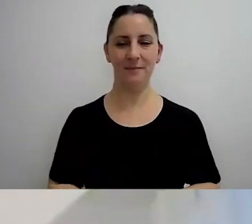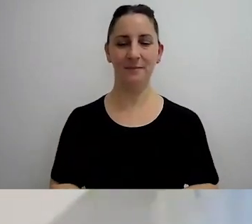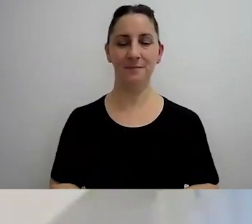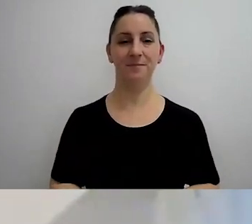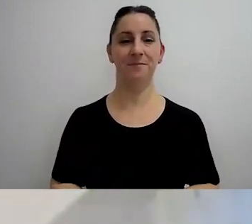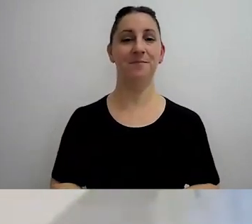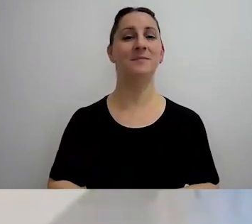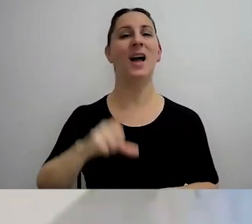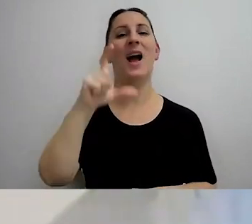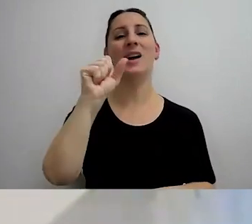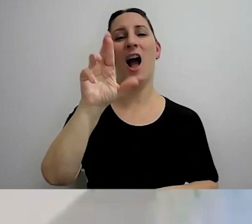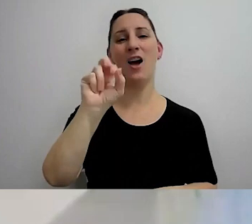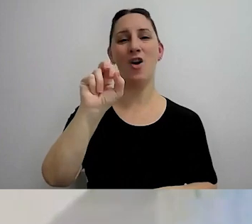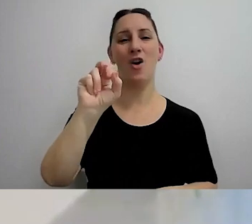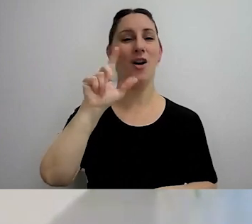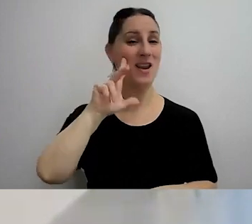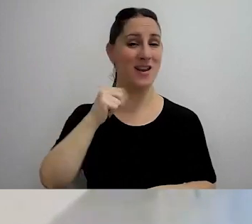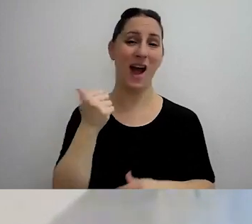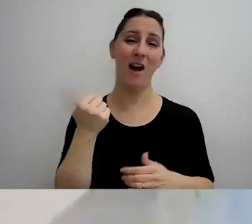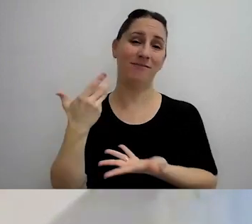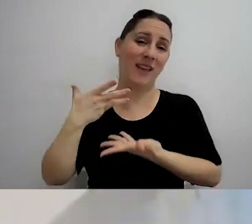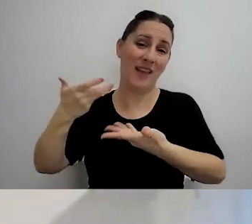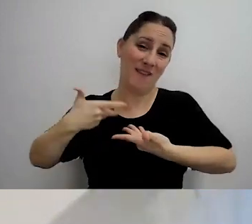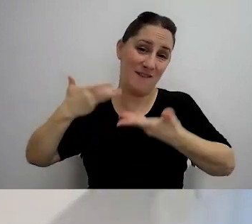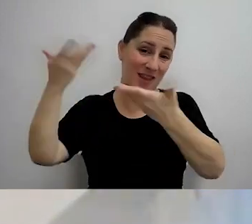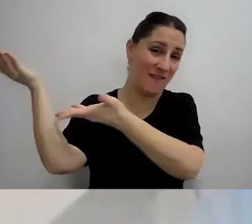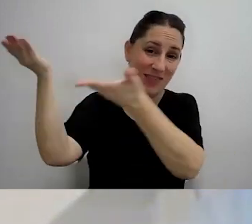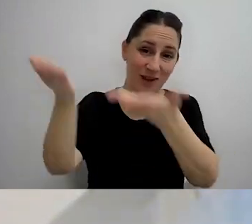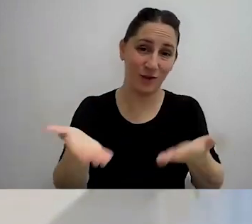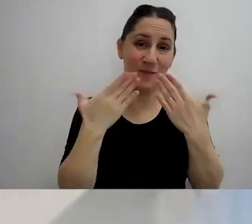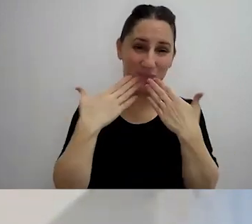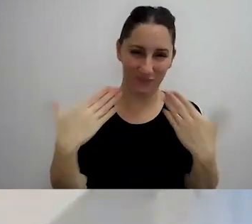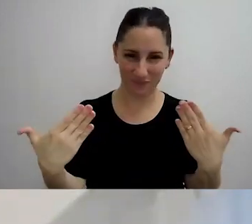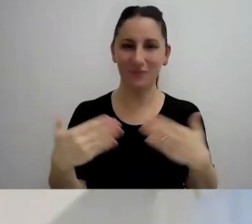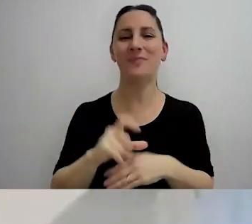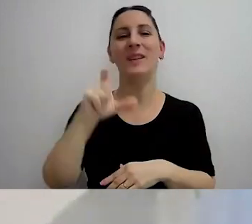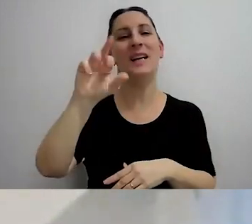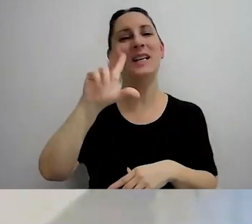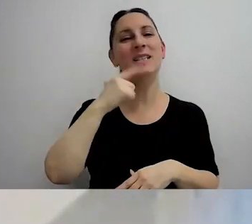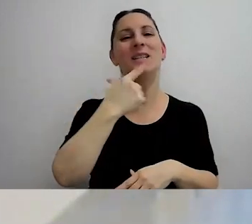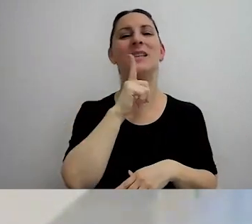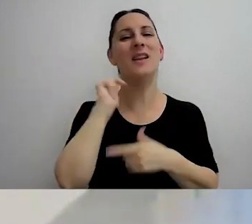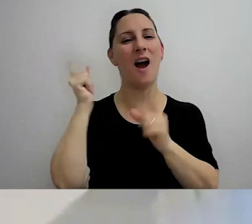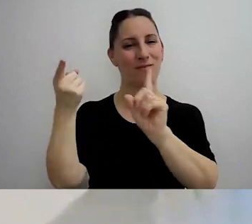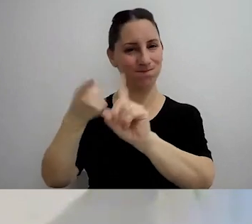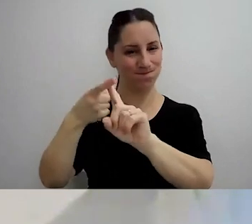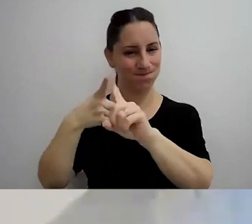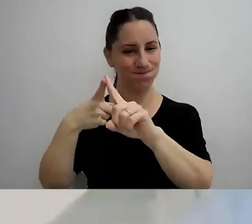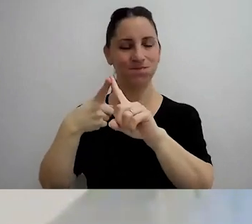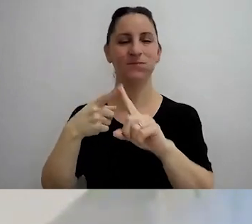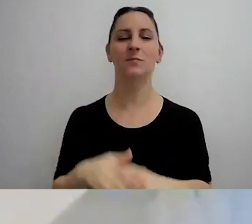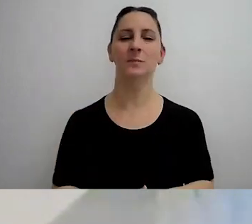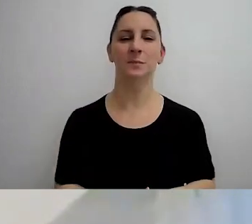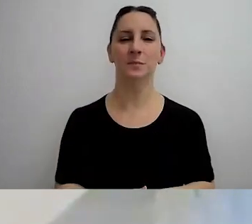muchísimas gracias por aceptar esta invitación que hizo Cristina a través de ella te agradezco también y